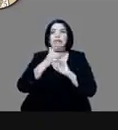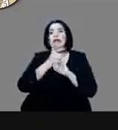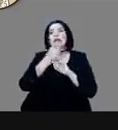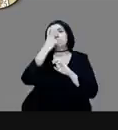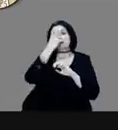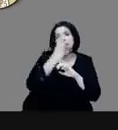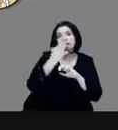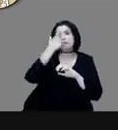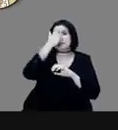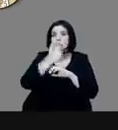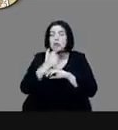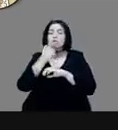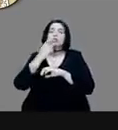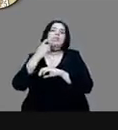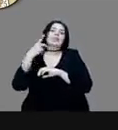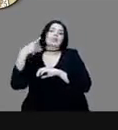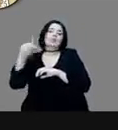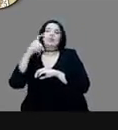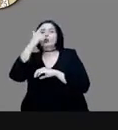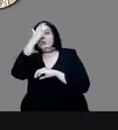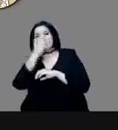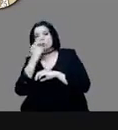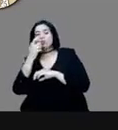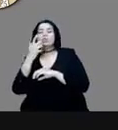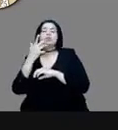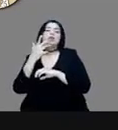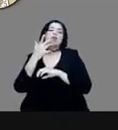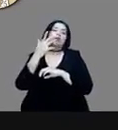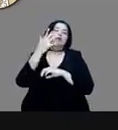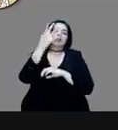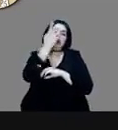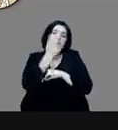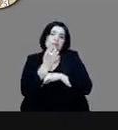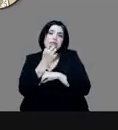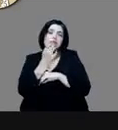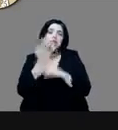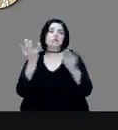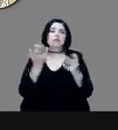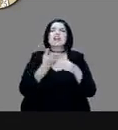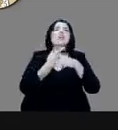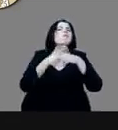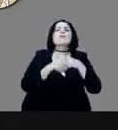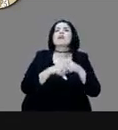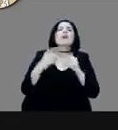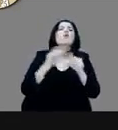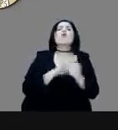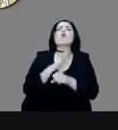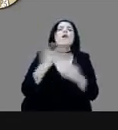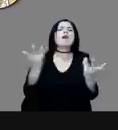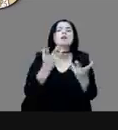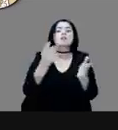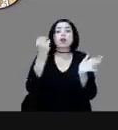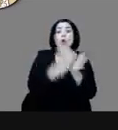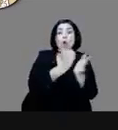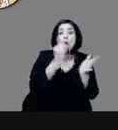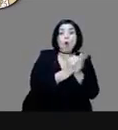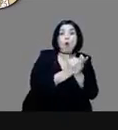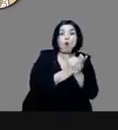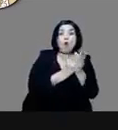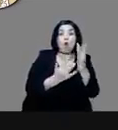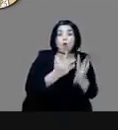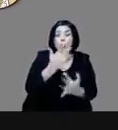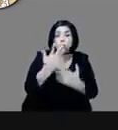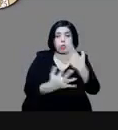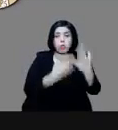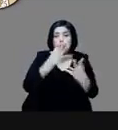triste. ¿Qué hacen primero? Empiezan a fundir el oro. ¿De dónde habían obtenido este oro? Lo habían obtenido